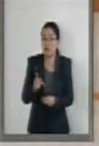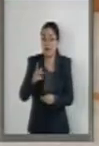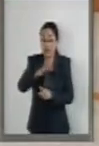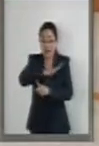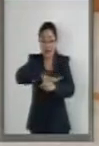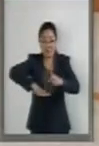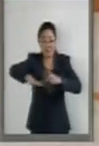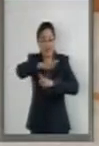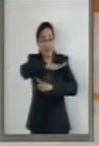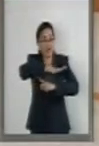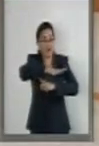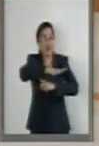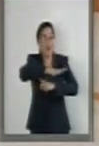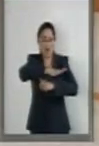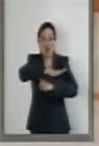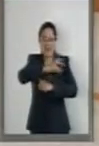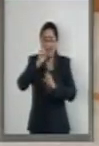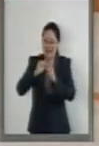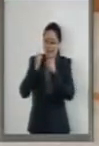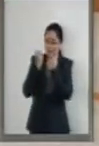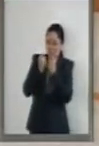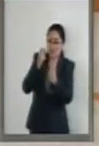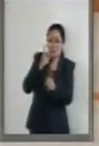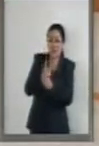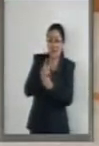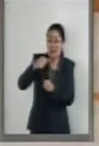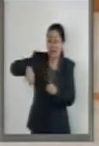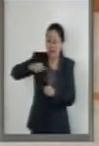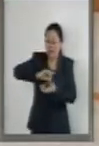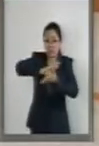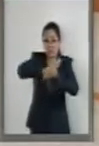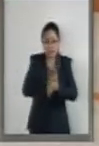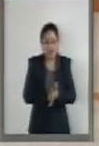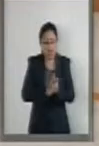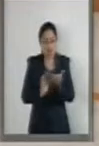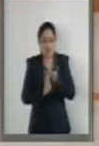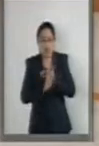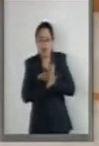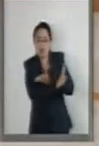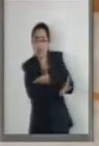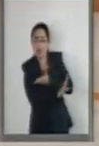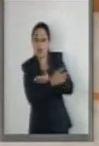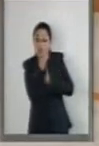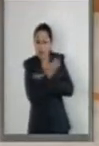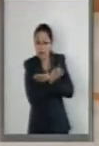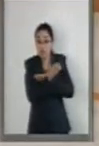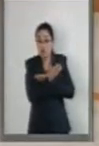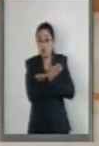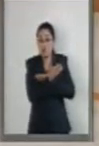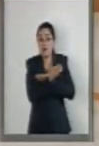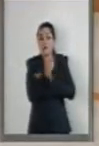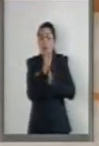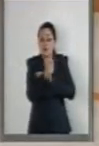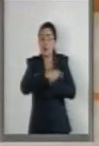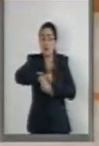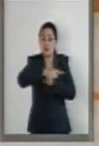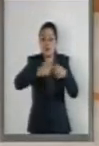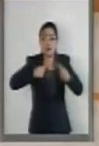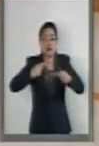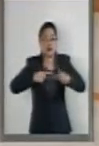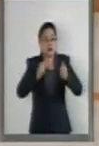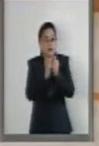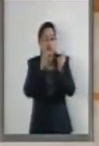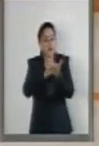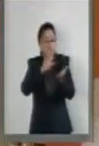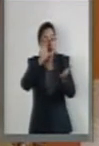Yo les decía y les compartí algún día, la discapacidad es un asunto nuestro, nos tocó vivir así en la vida y nos toca a nosotros decidir qué hacemos